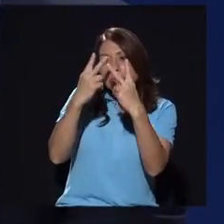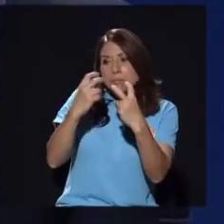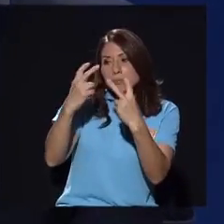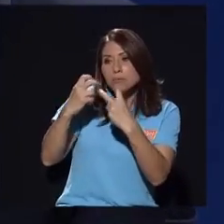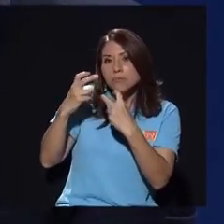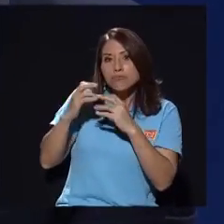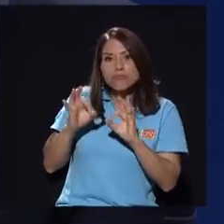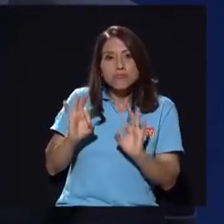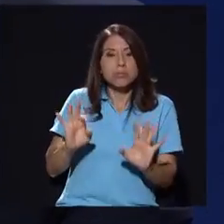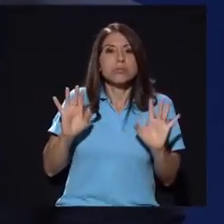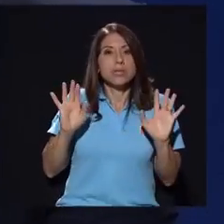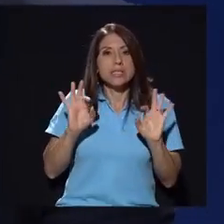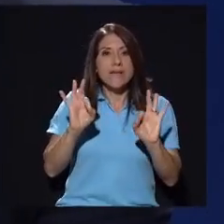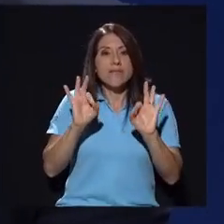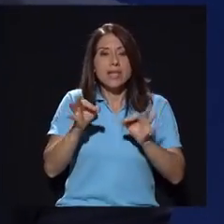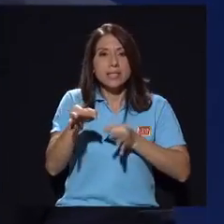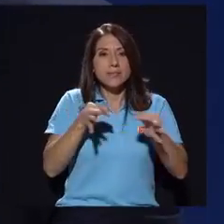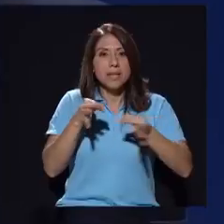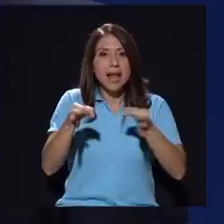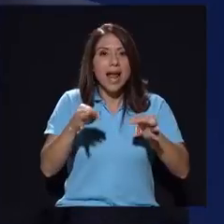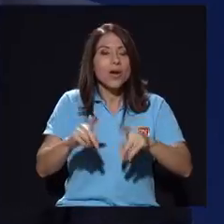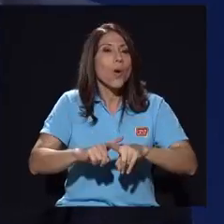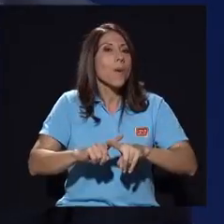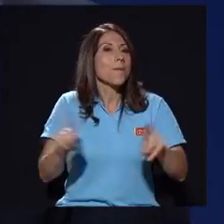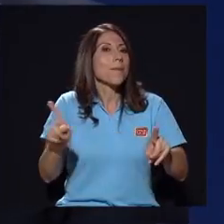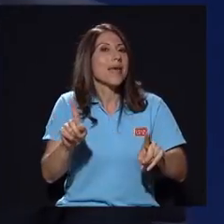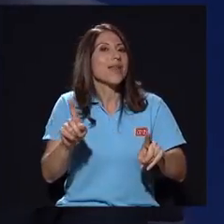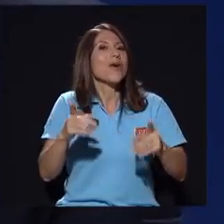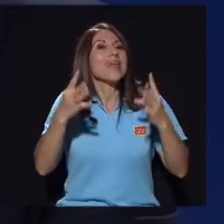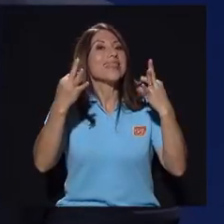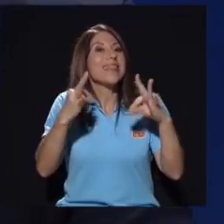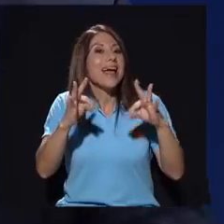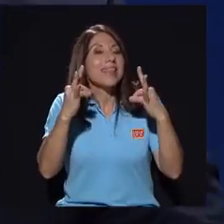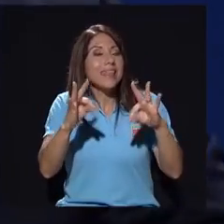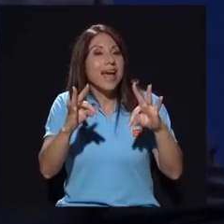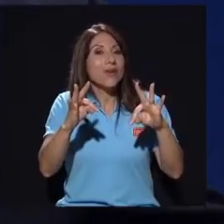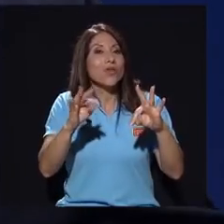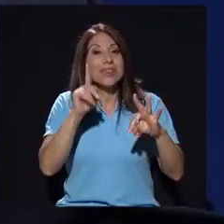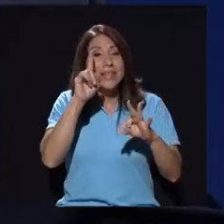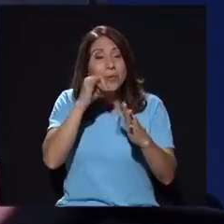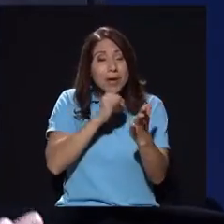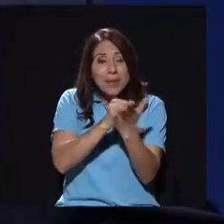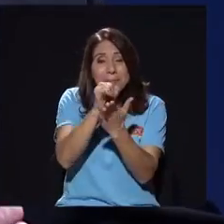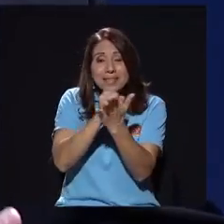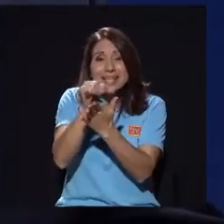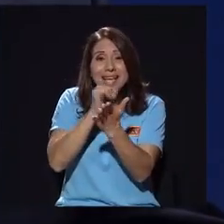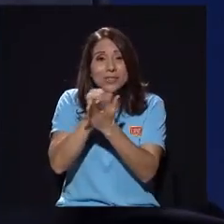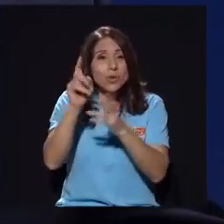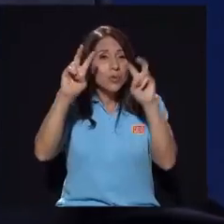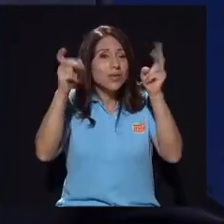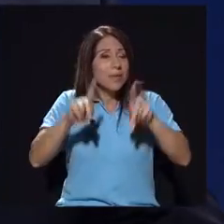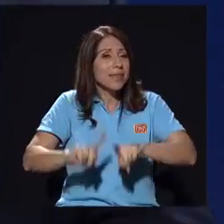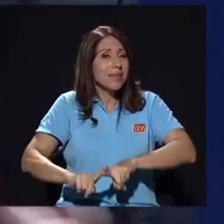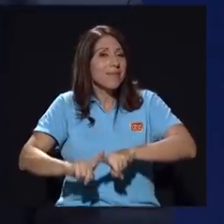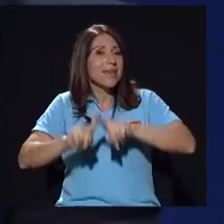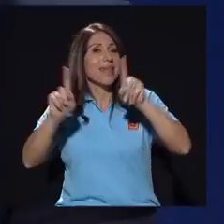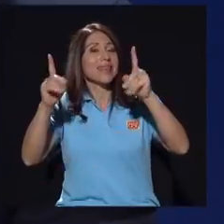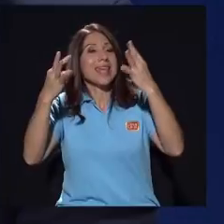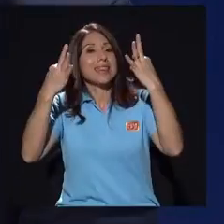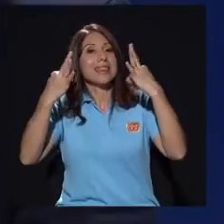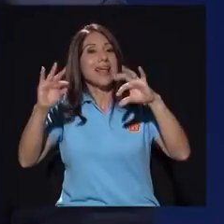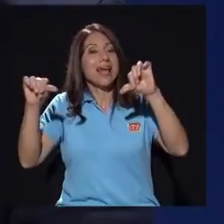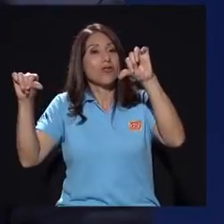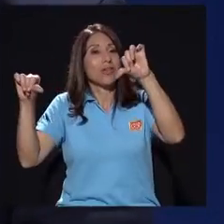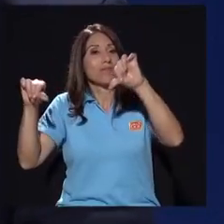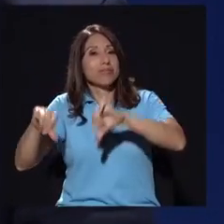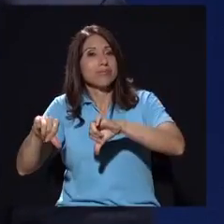explicarlo lo que no se vale es que intentaron desacreditar una investigación de todo otro tema tratando de